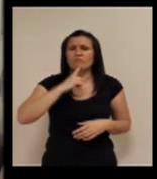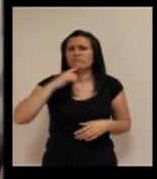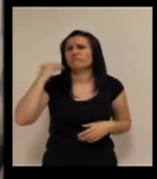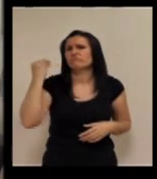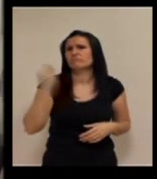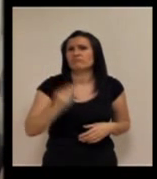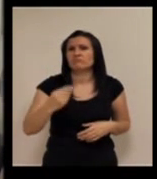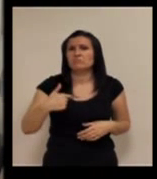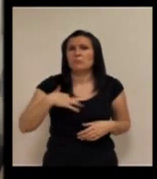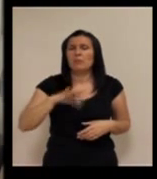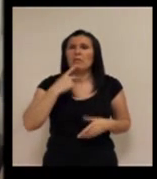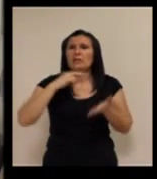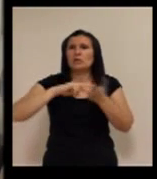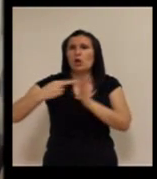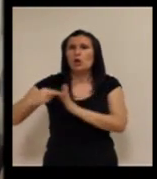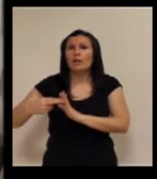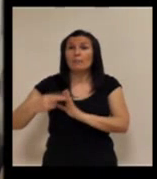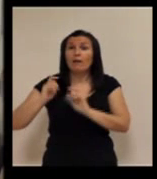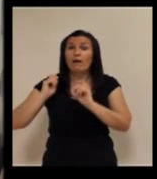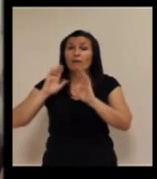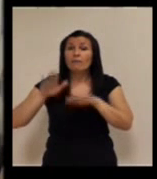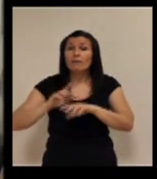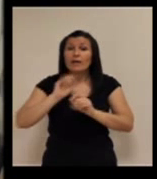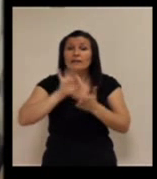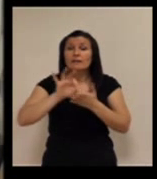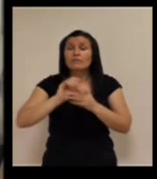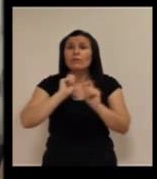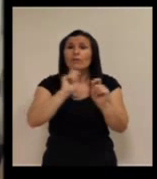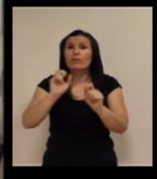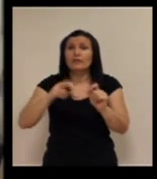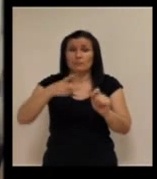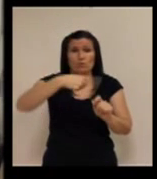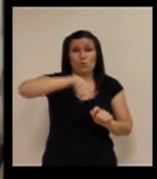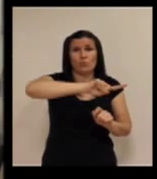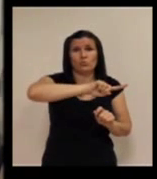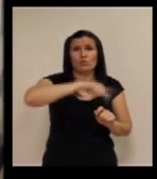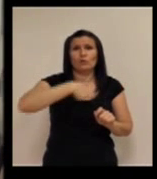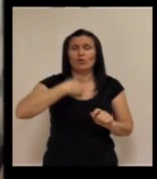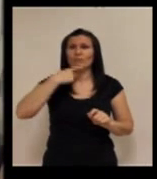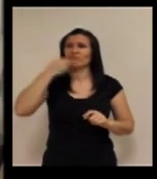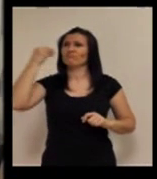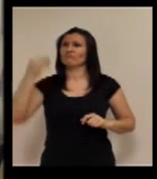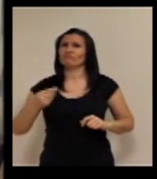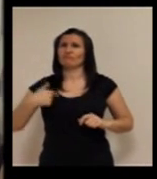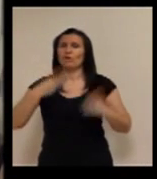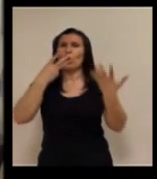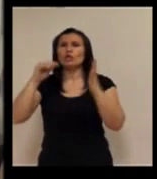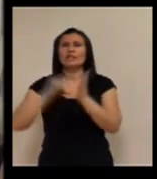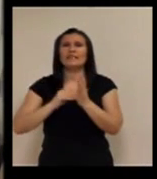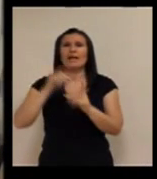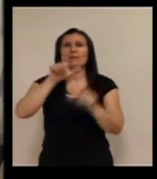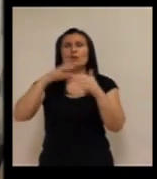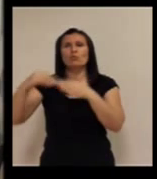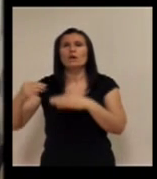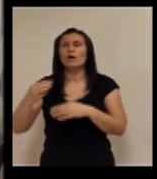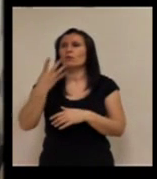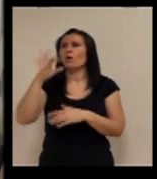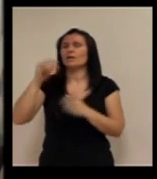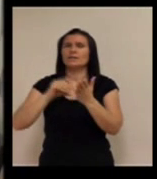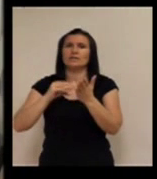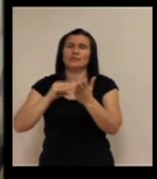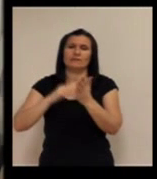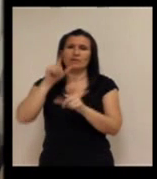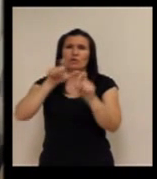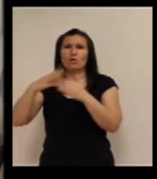brutales en España nosotros podemos poner la tecnología que queramos pero los que de ese servicio sois vosotros yo vengo aquí y me la doy de bueno 30.000 usuarios